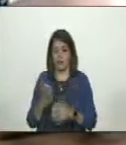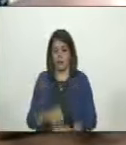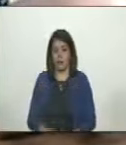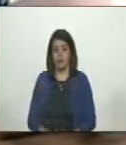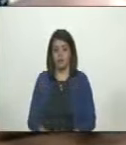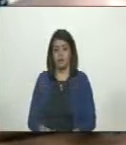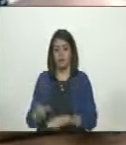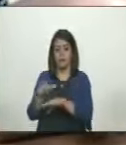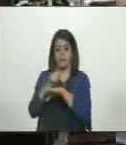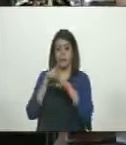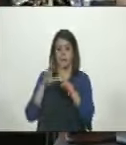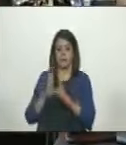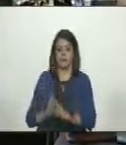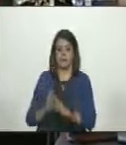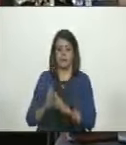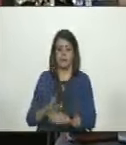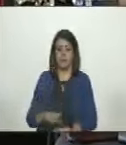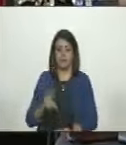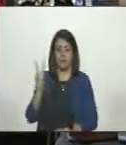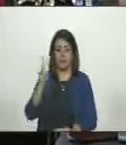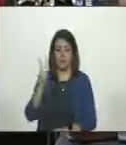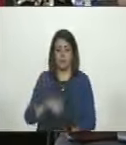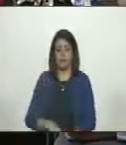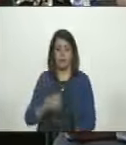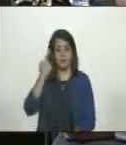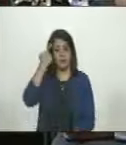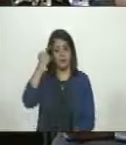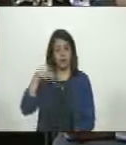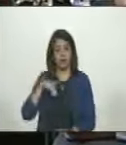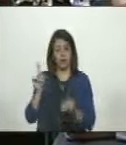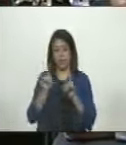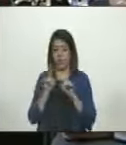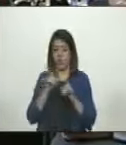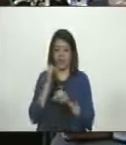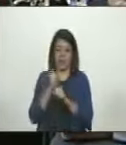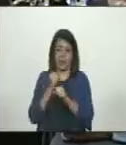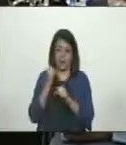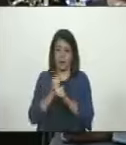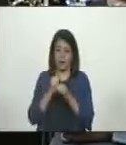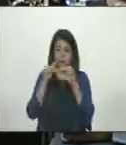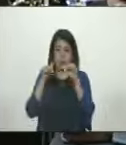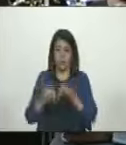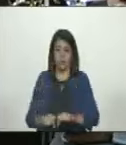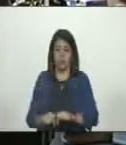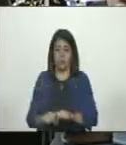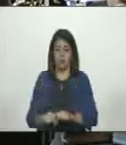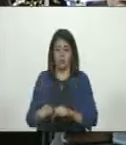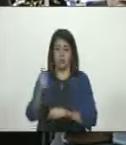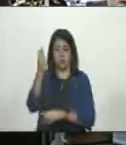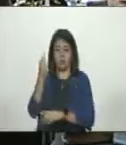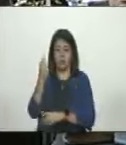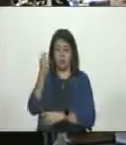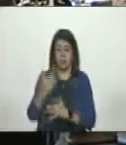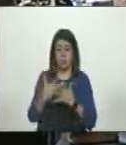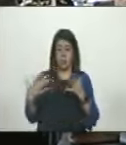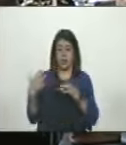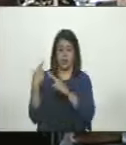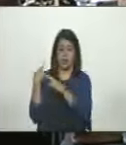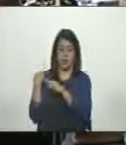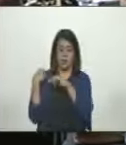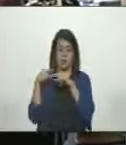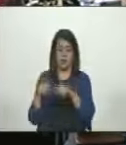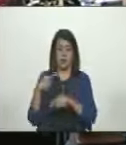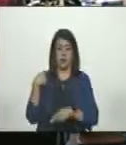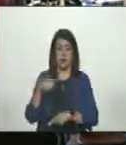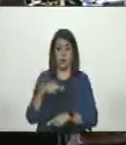hacia el gobierno venezolano. Creo que no es la tarea legislativa de gran responsabilidad